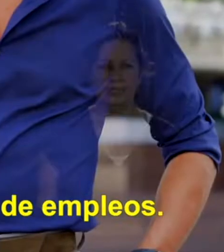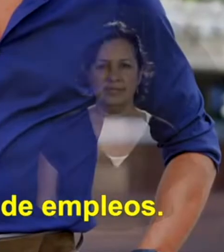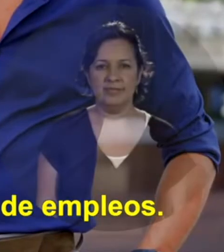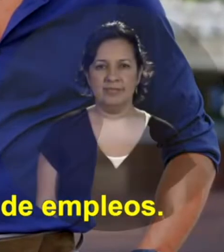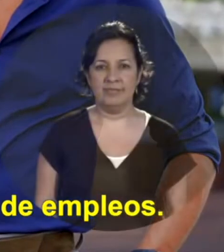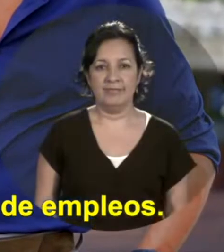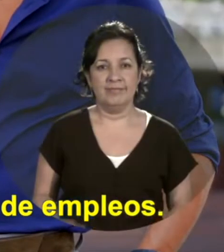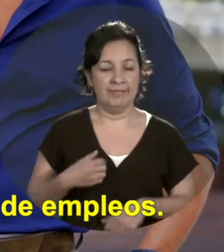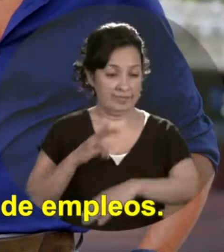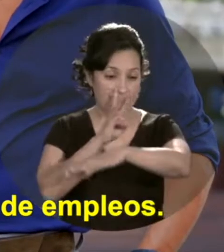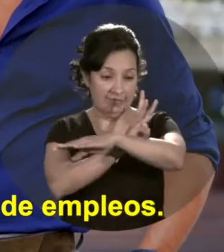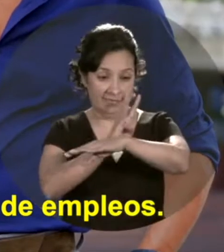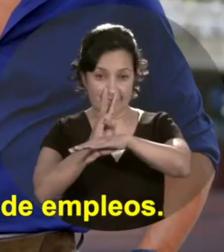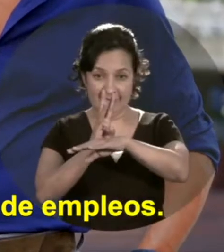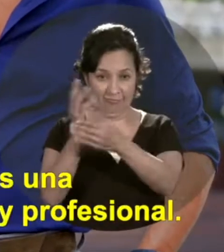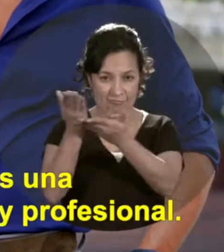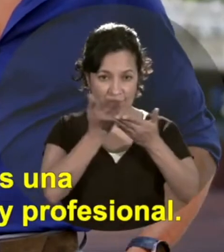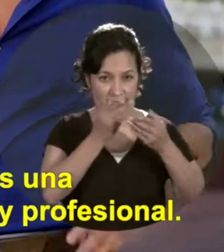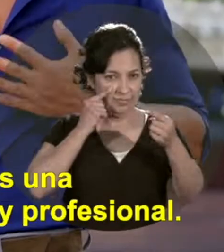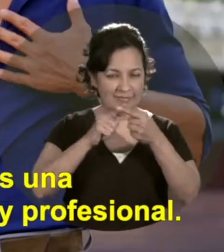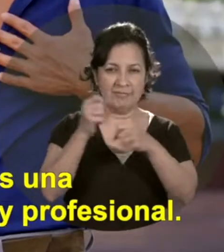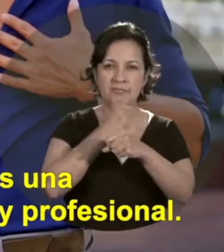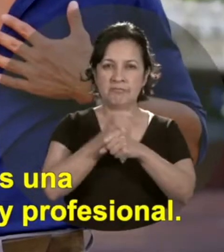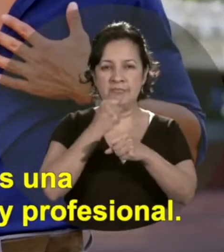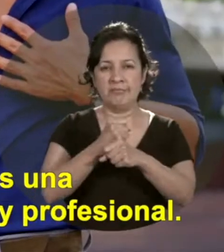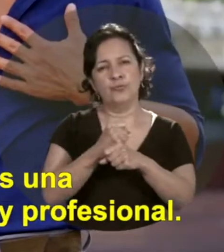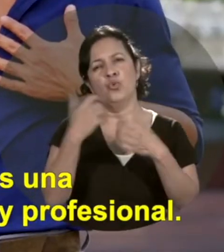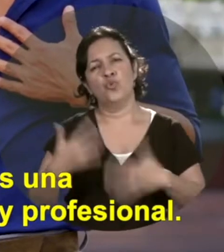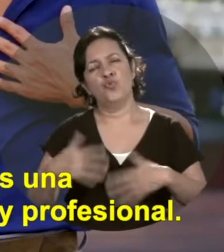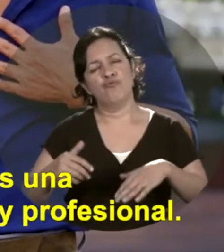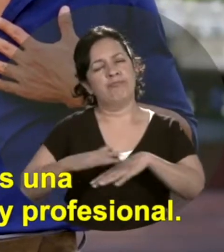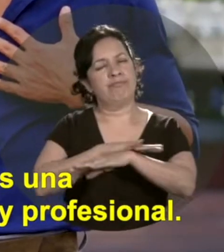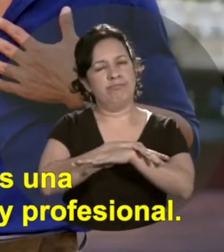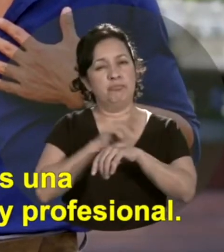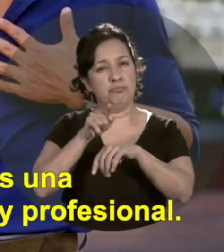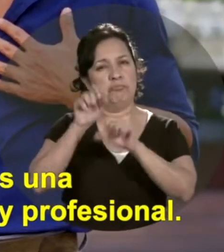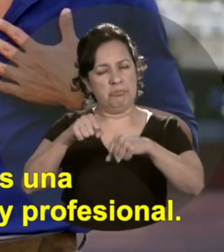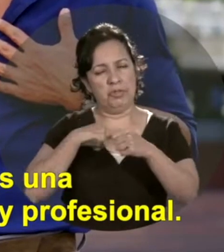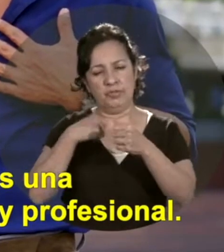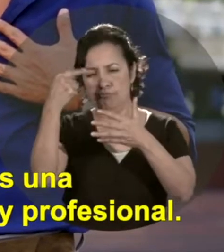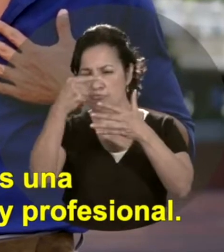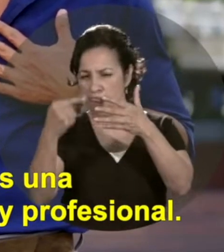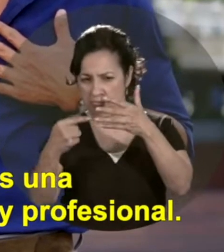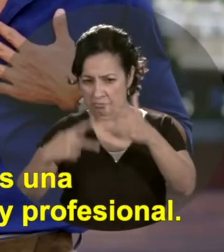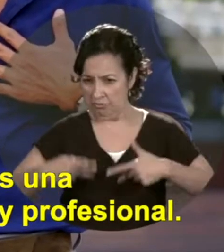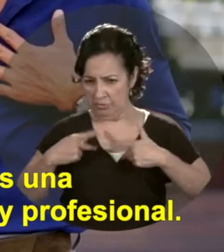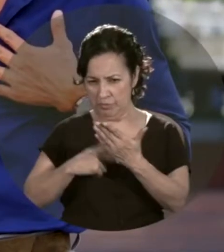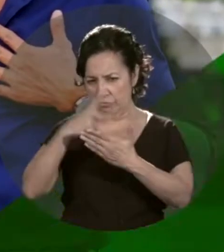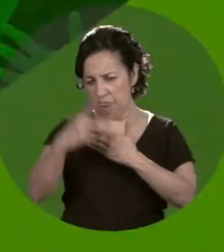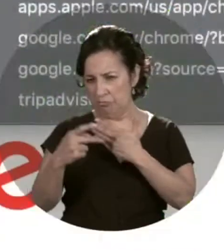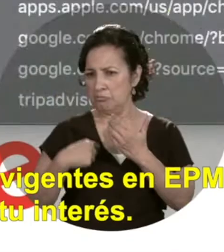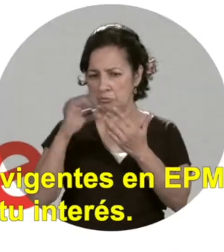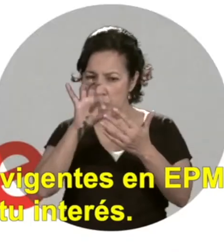te damos la bienvenida a nuestro portal de empleo nos emociona conocer que somos una opción para tu proyecto de vida personal y